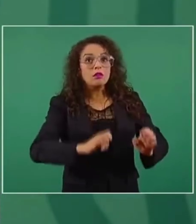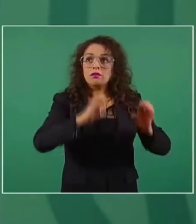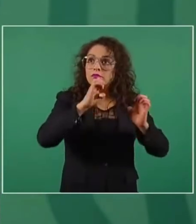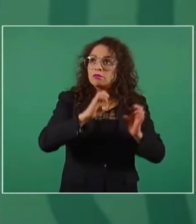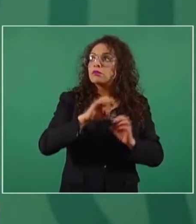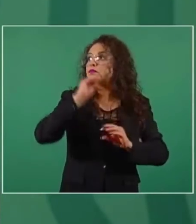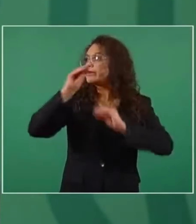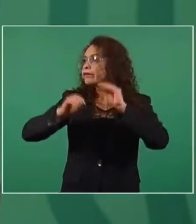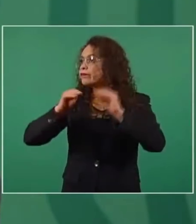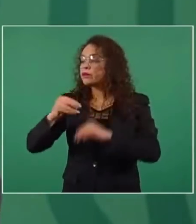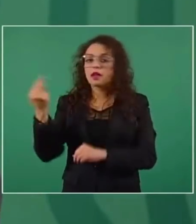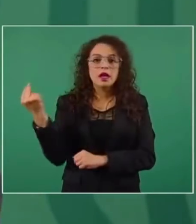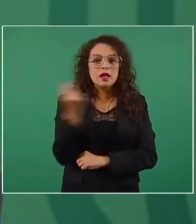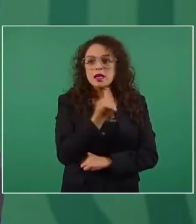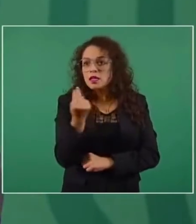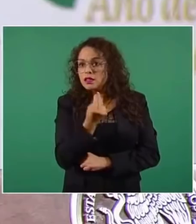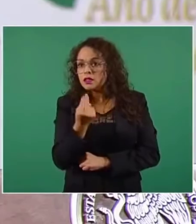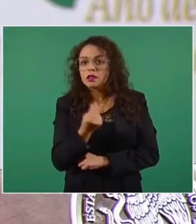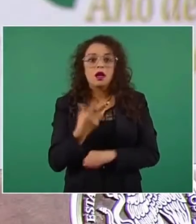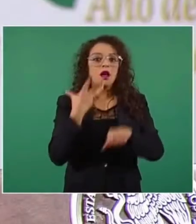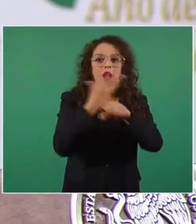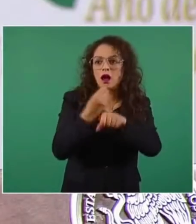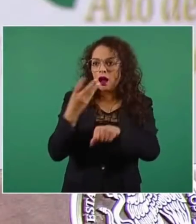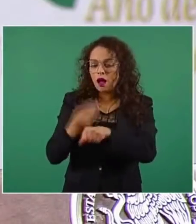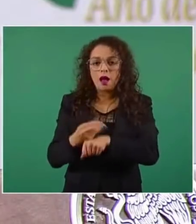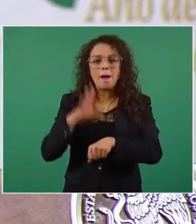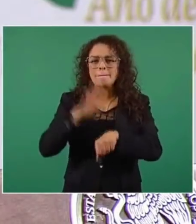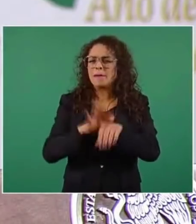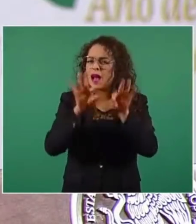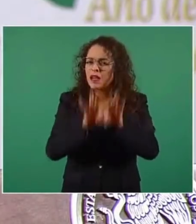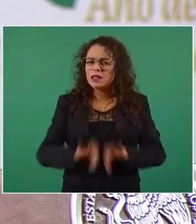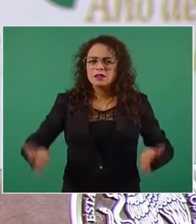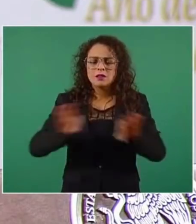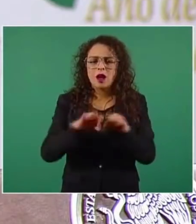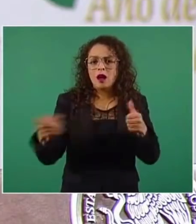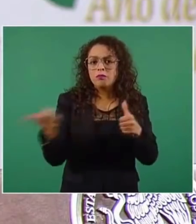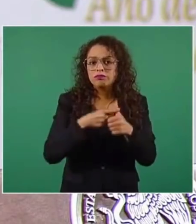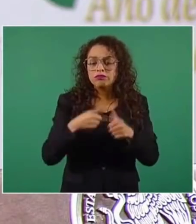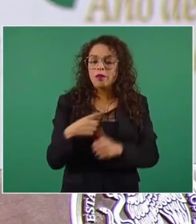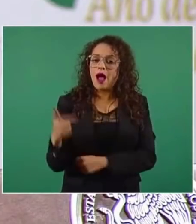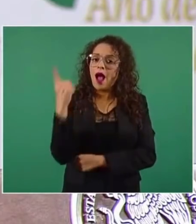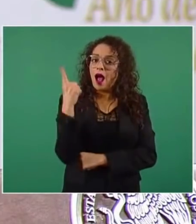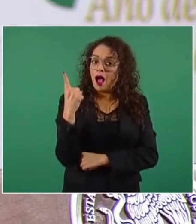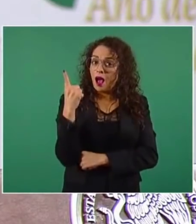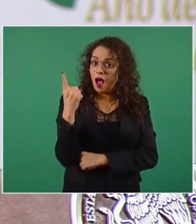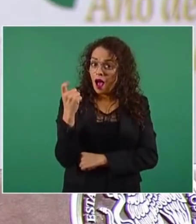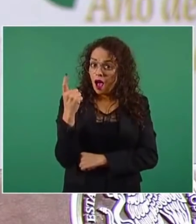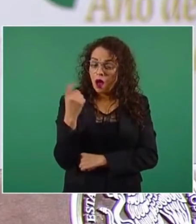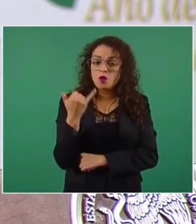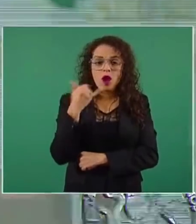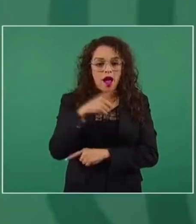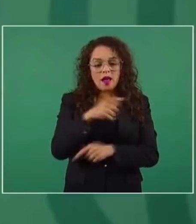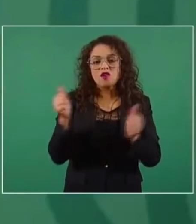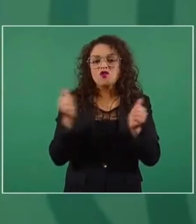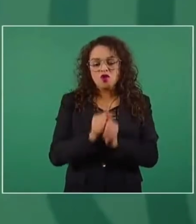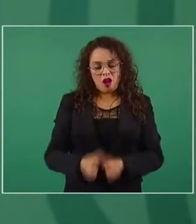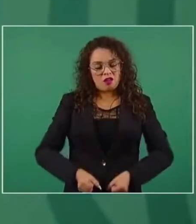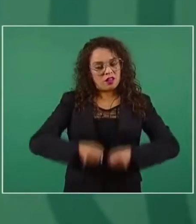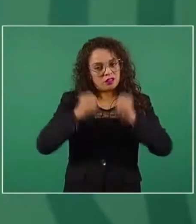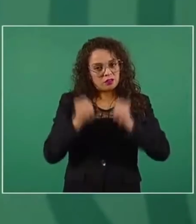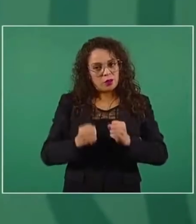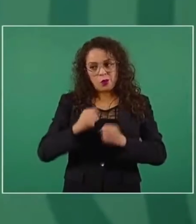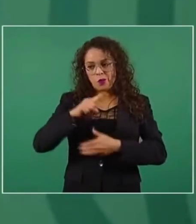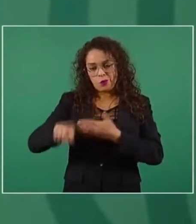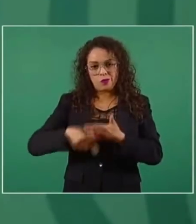principalmente de agua potable y que sean espacios seguros. El CENTE actuará